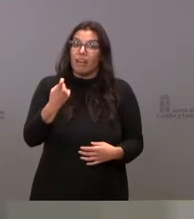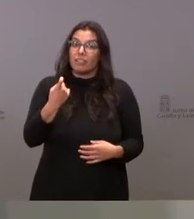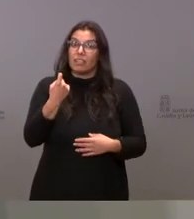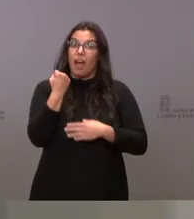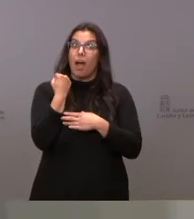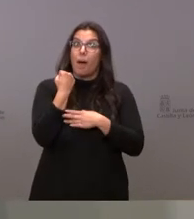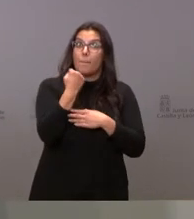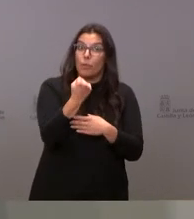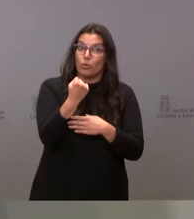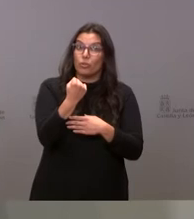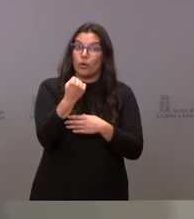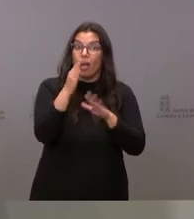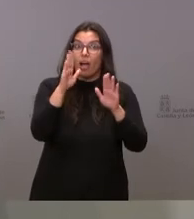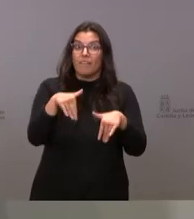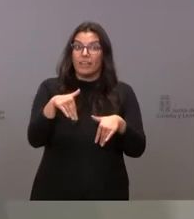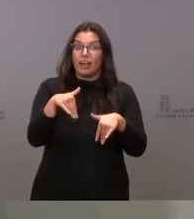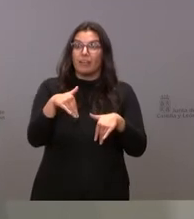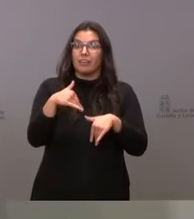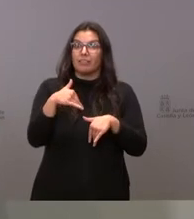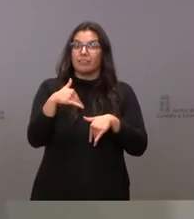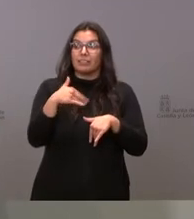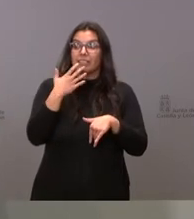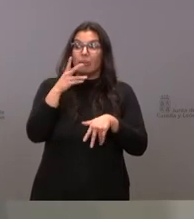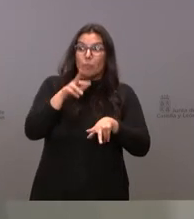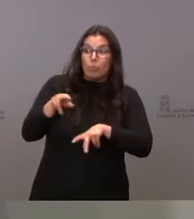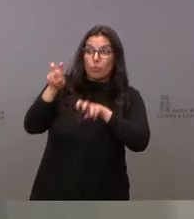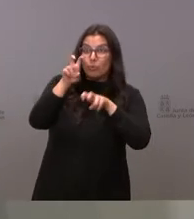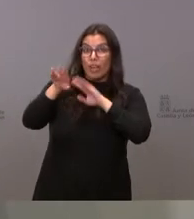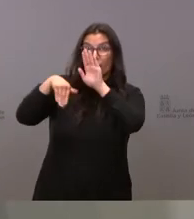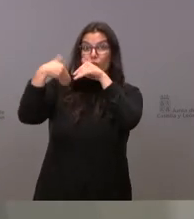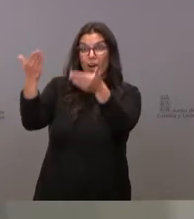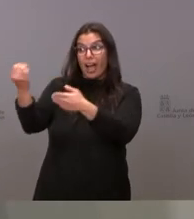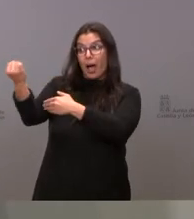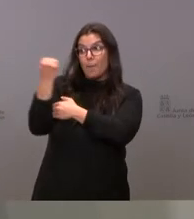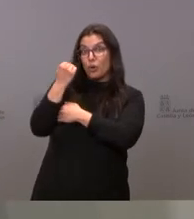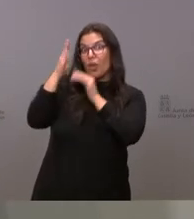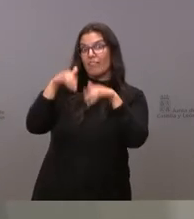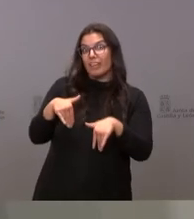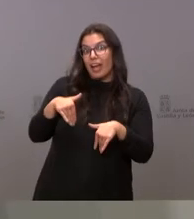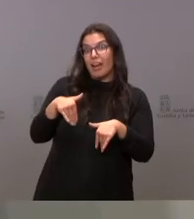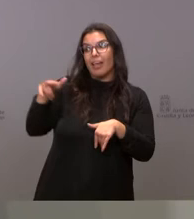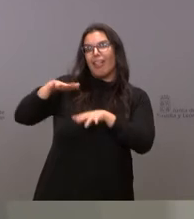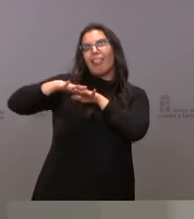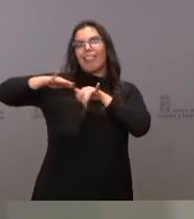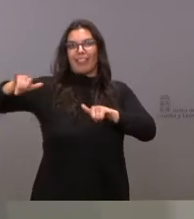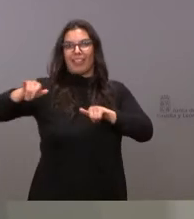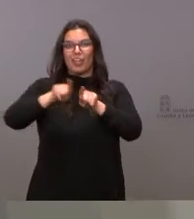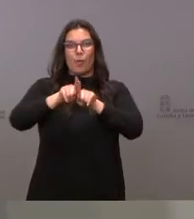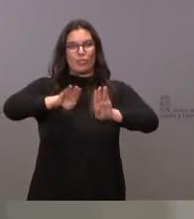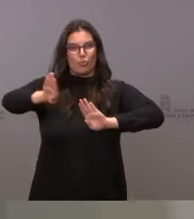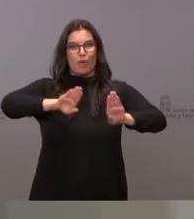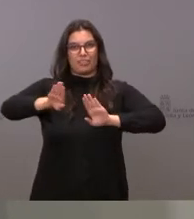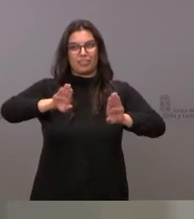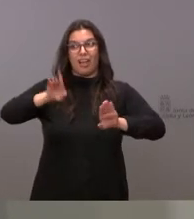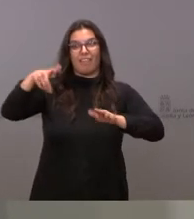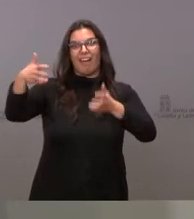apoyo político, ese apoyo político se logra con las minorías nacionalistas a un precio y en una subasta. Y